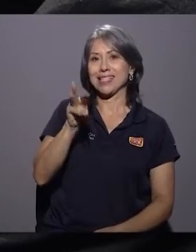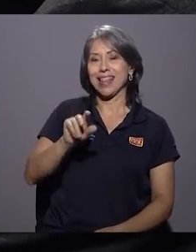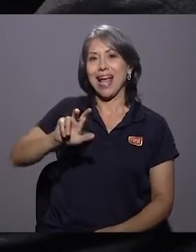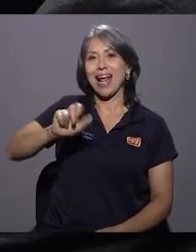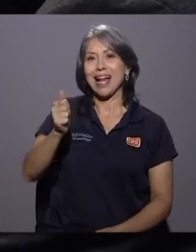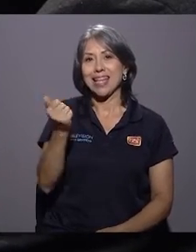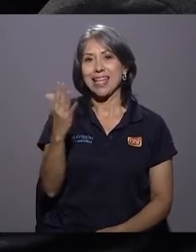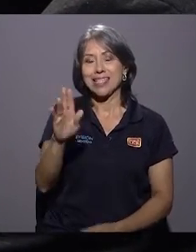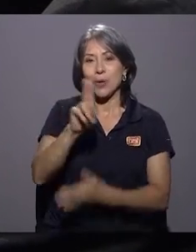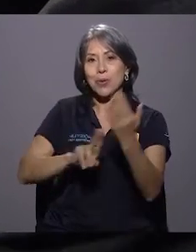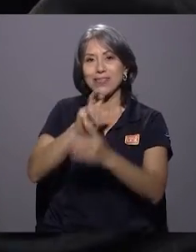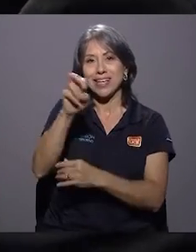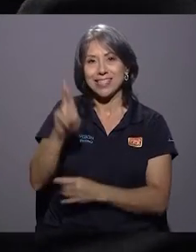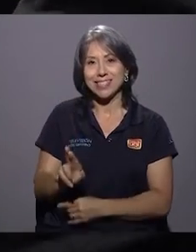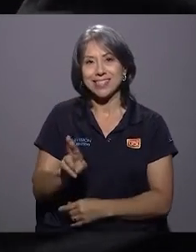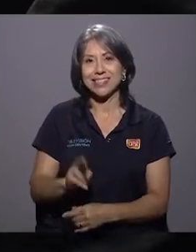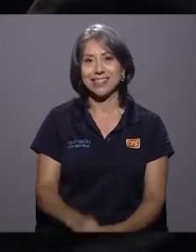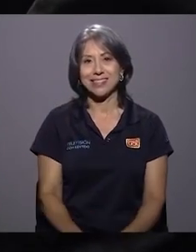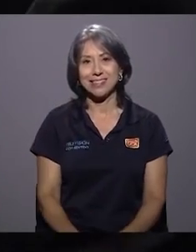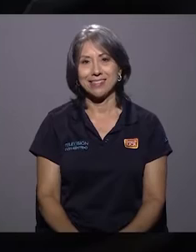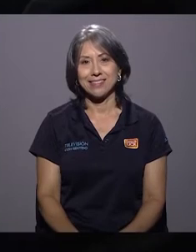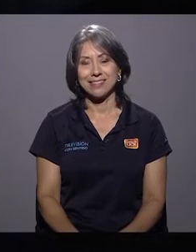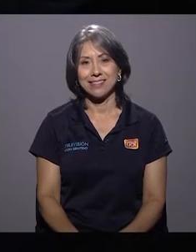el Canal 15, Universidad de Costa Rica.